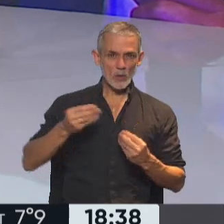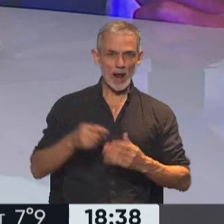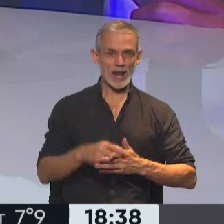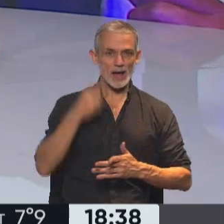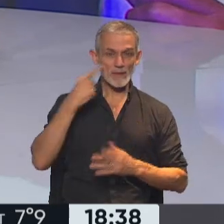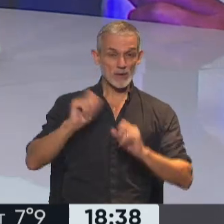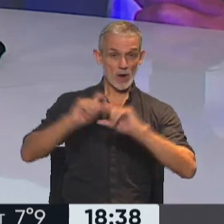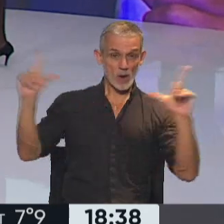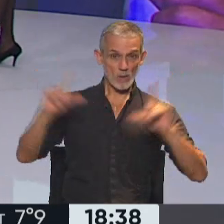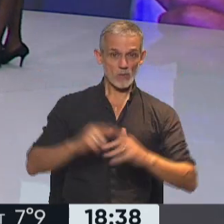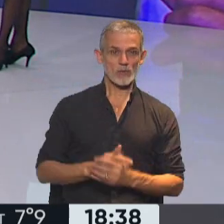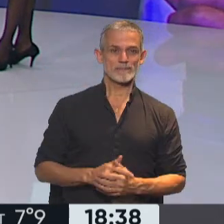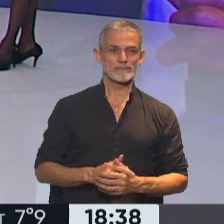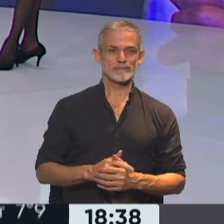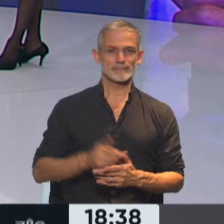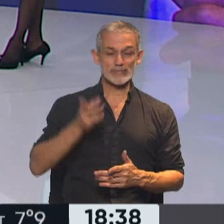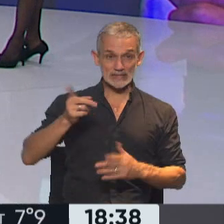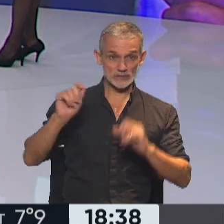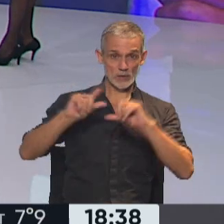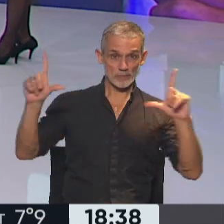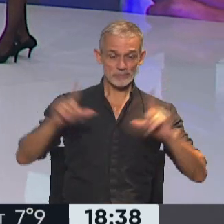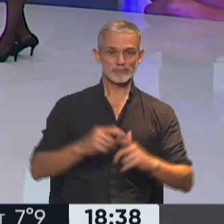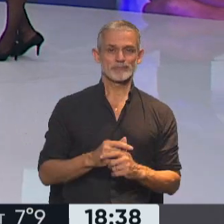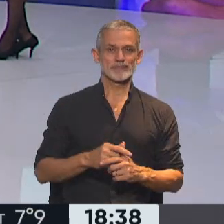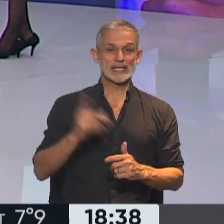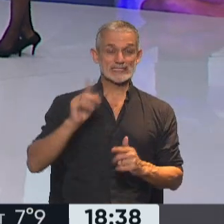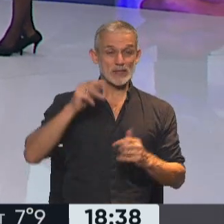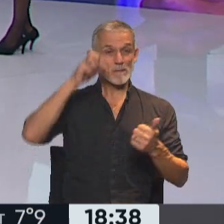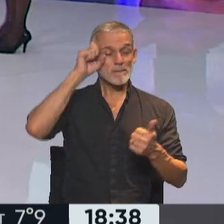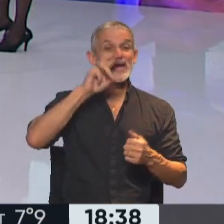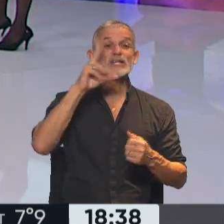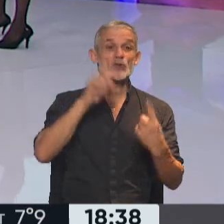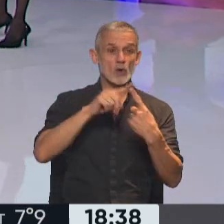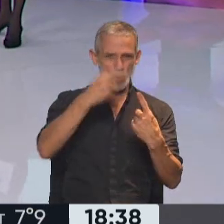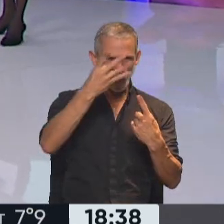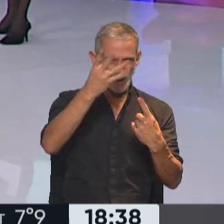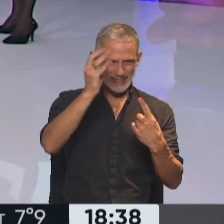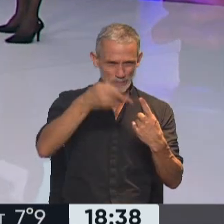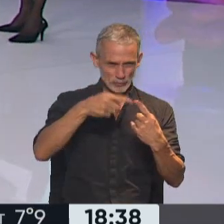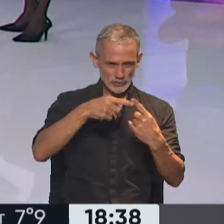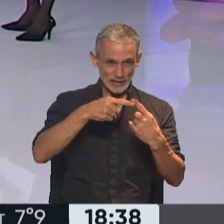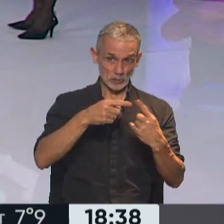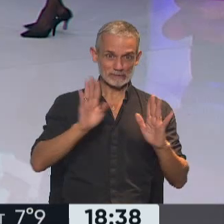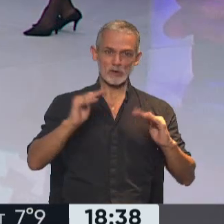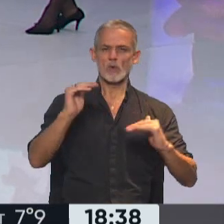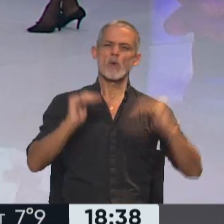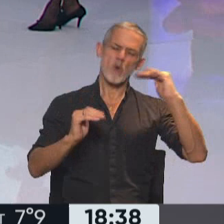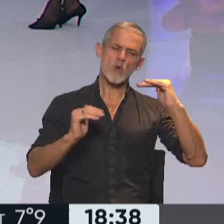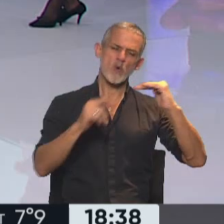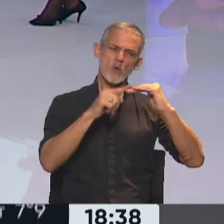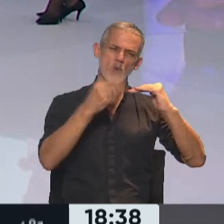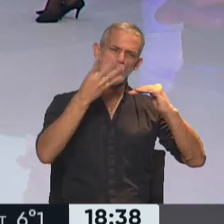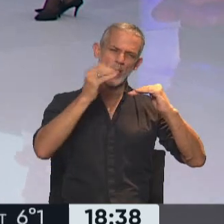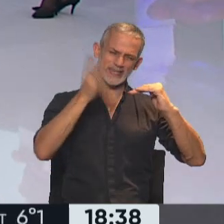la siguiente placa. ¿Tenemos la segunda placa? ¿Por qué pasan? estamos. O sea, si bien Gustavo Petro saca el 40%, muy superior a